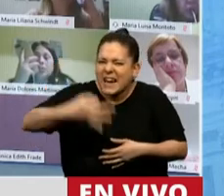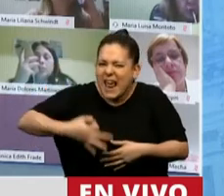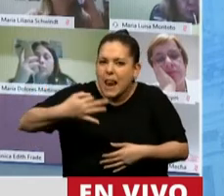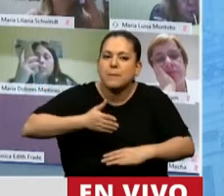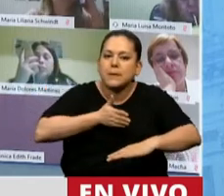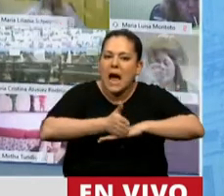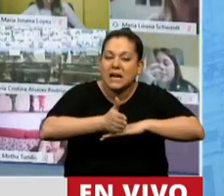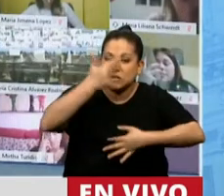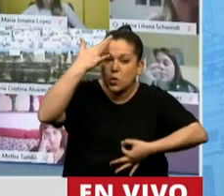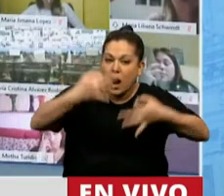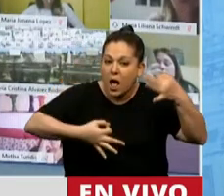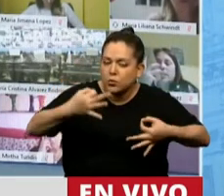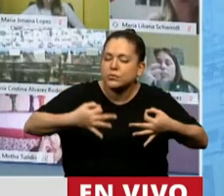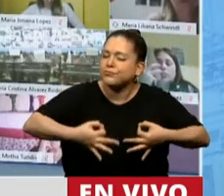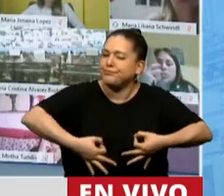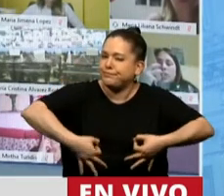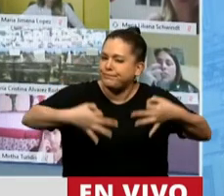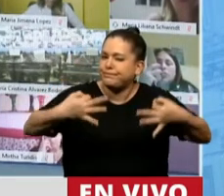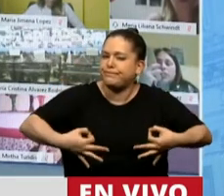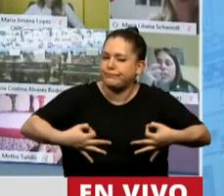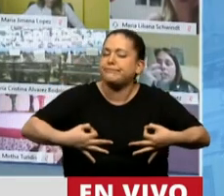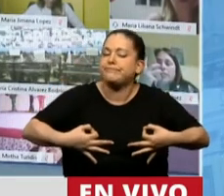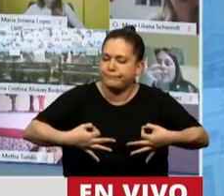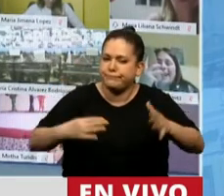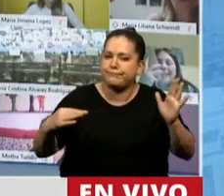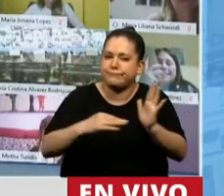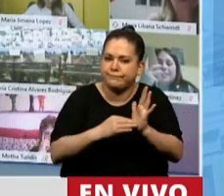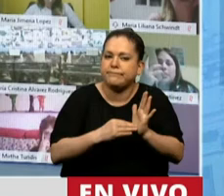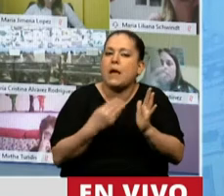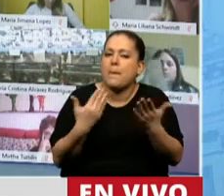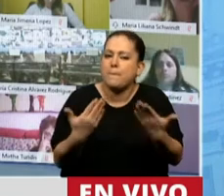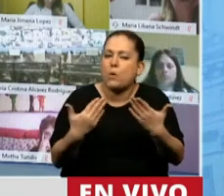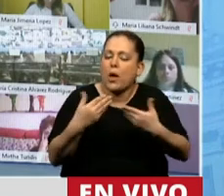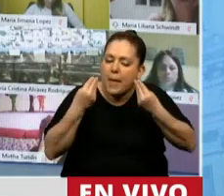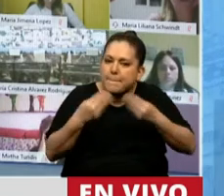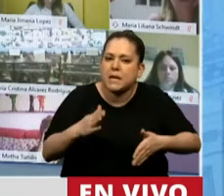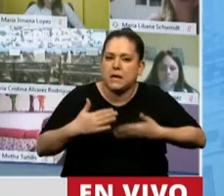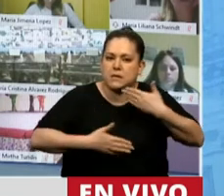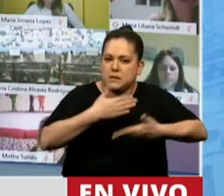justicia sea plasmado y pueda ser puesto en práctica.